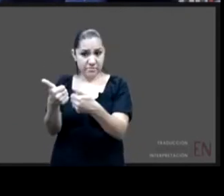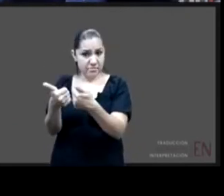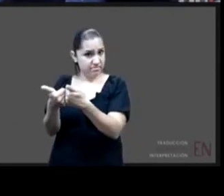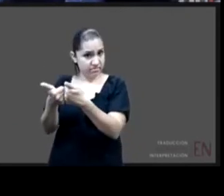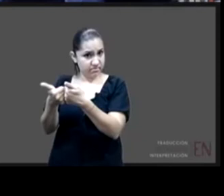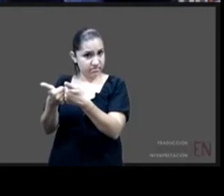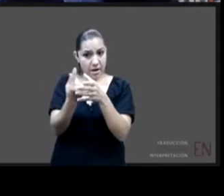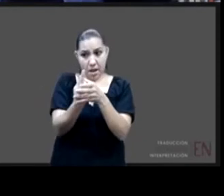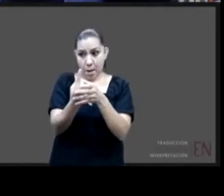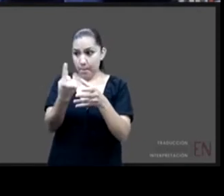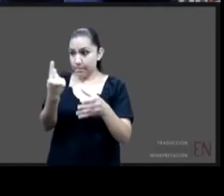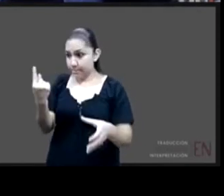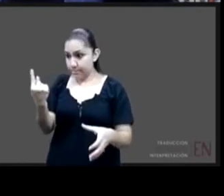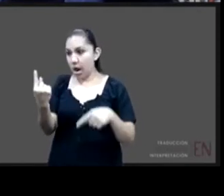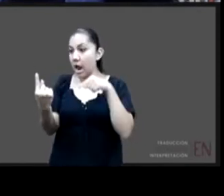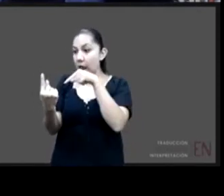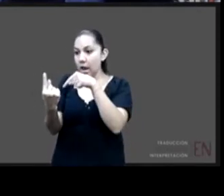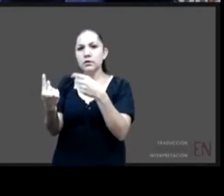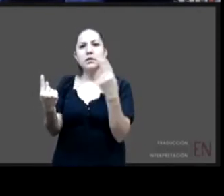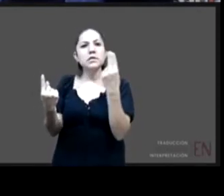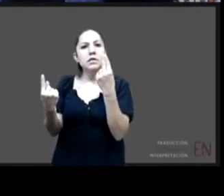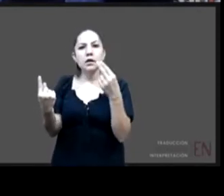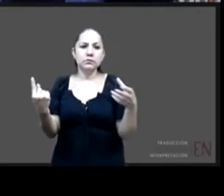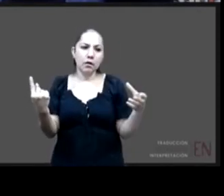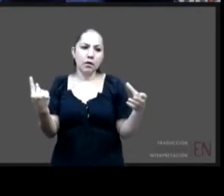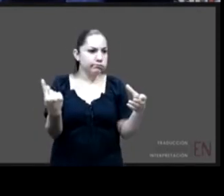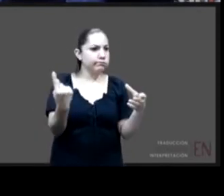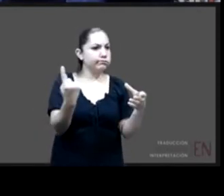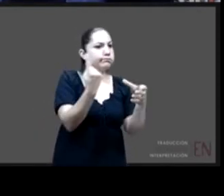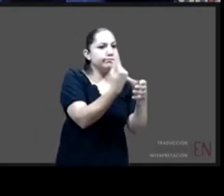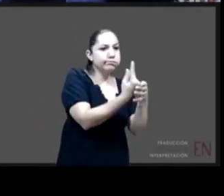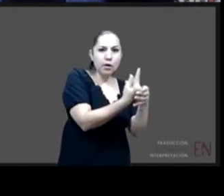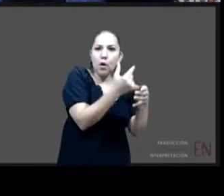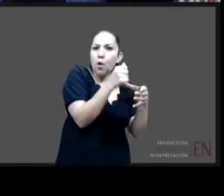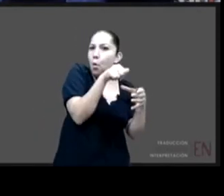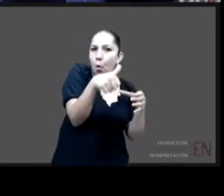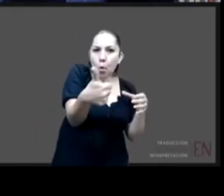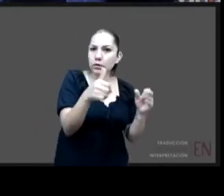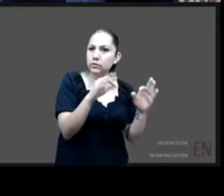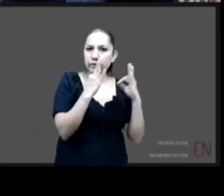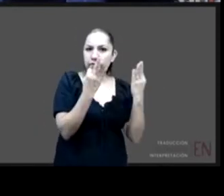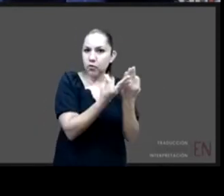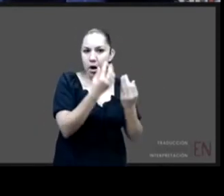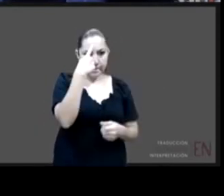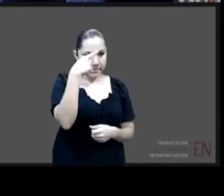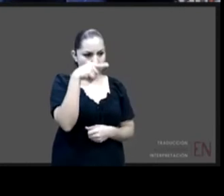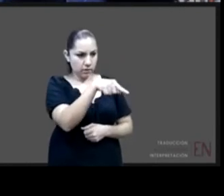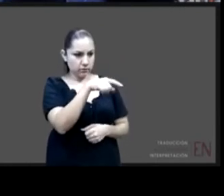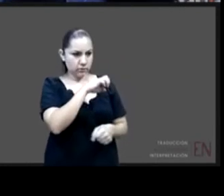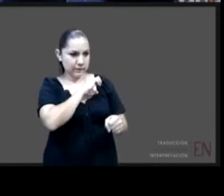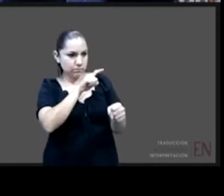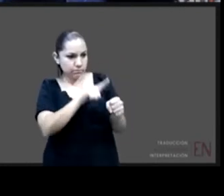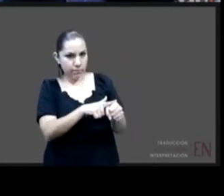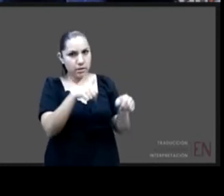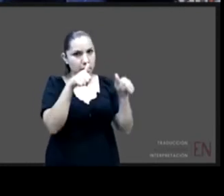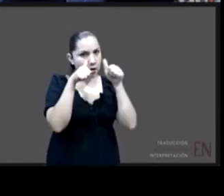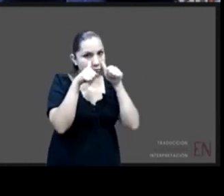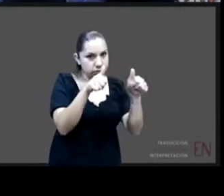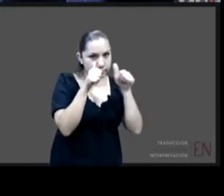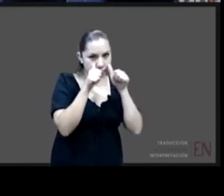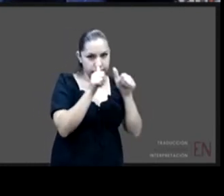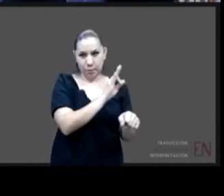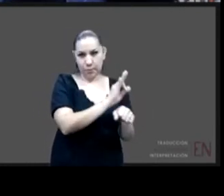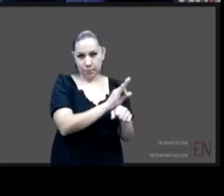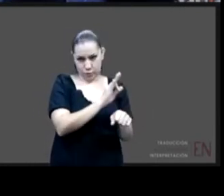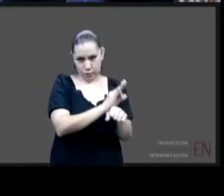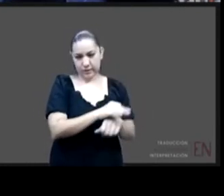de protección de cuidado especial y esta y esta medida de protección o de cuidado